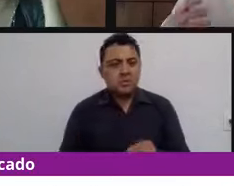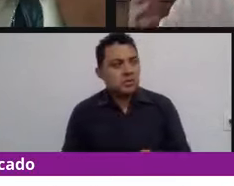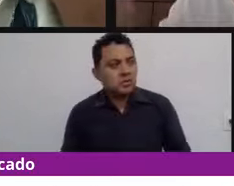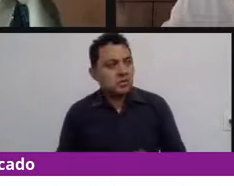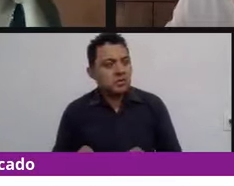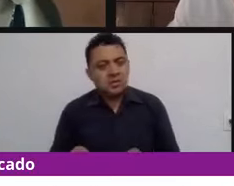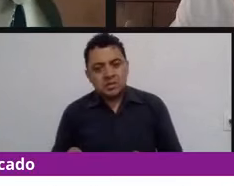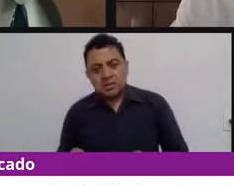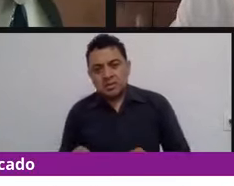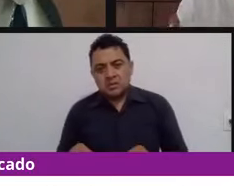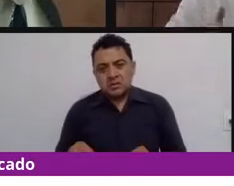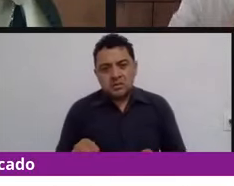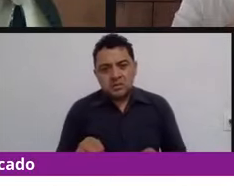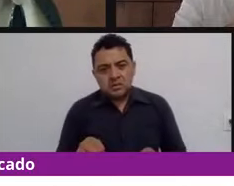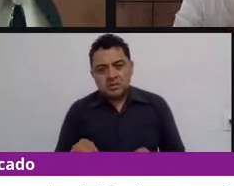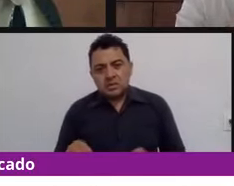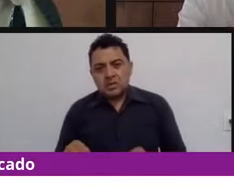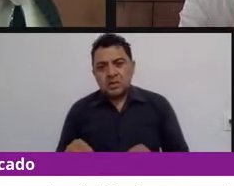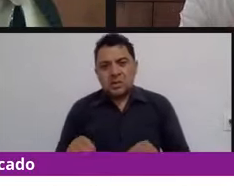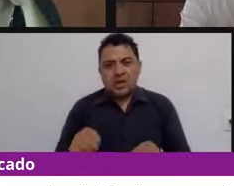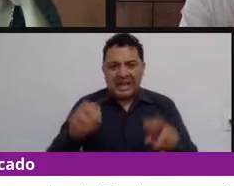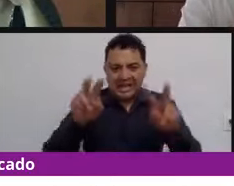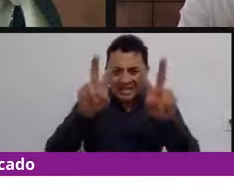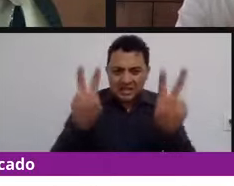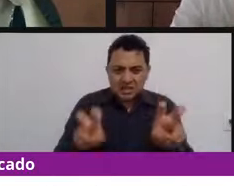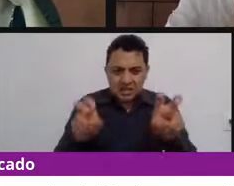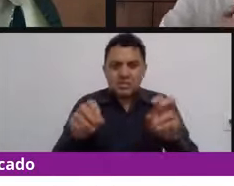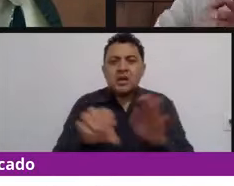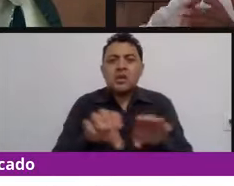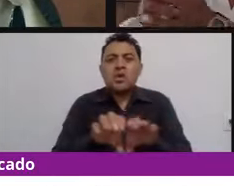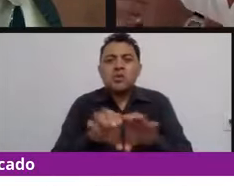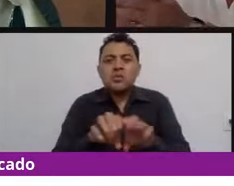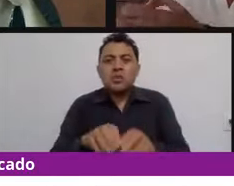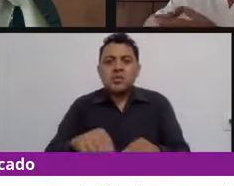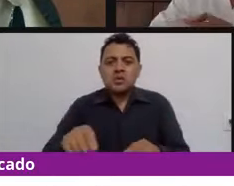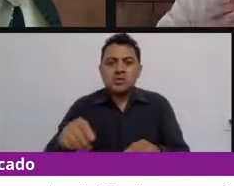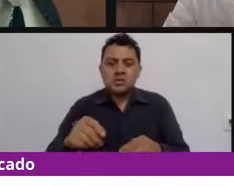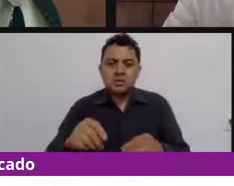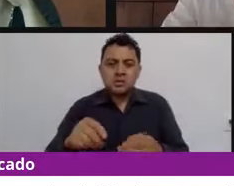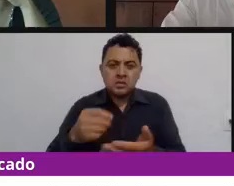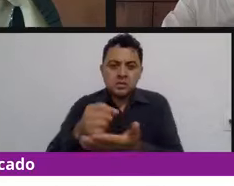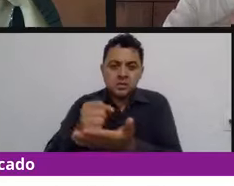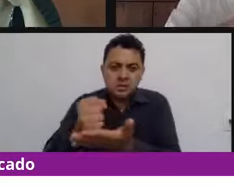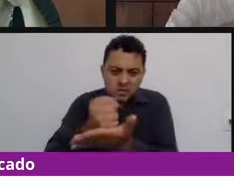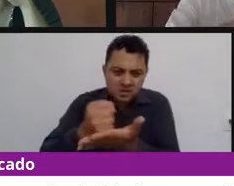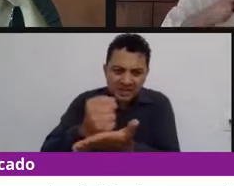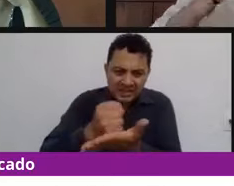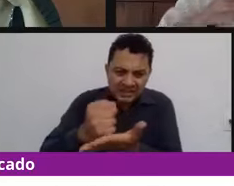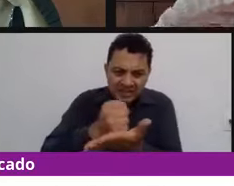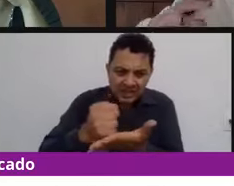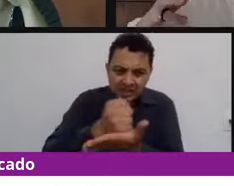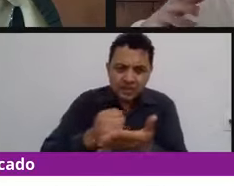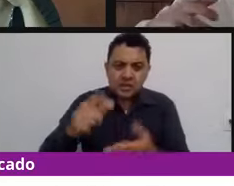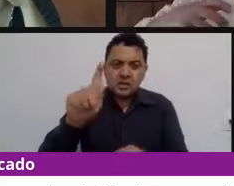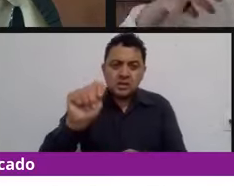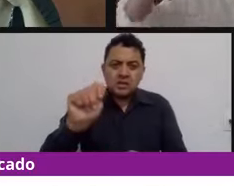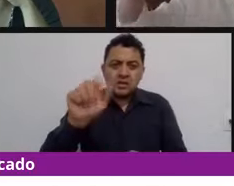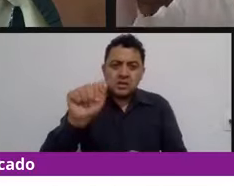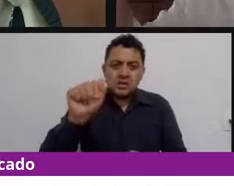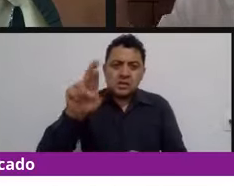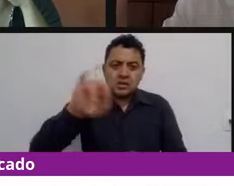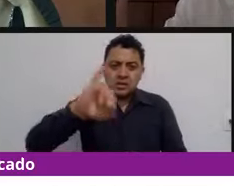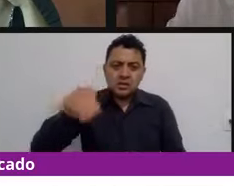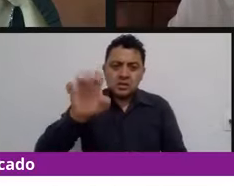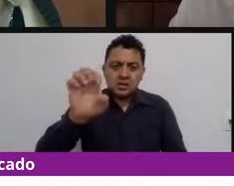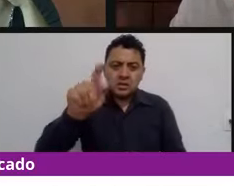créditos que nunca debiste haber tomado entonces hay carreras que debemos ir preparando no solamente a nivel preparatoria sino